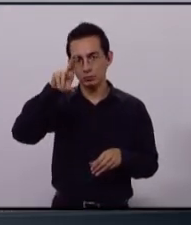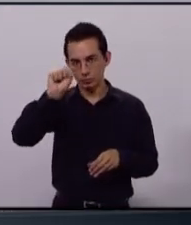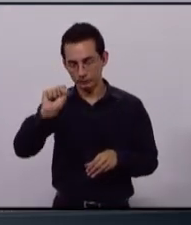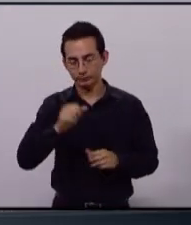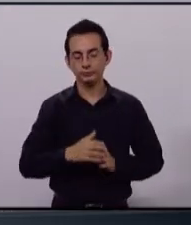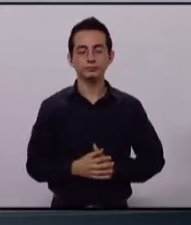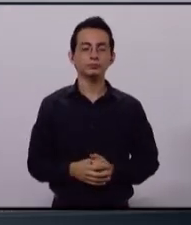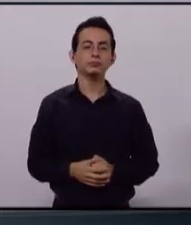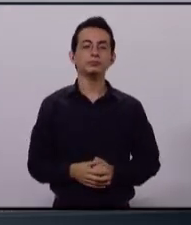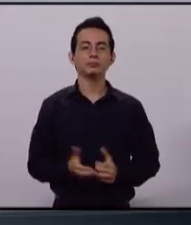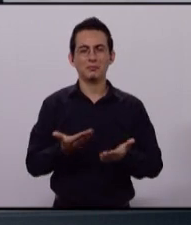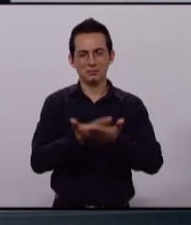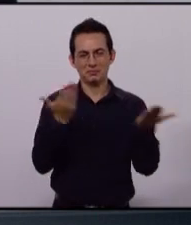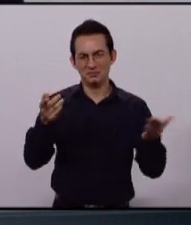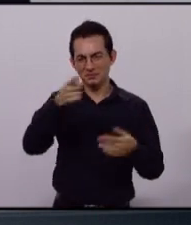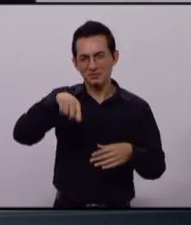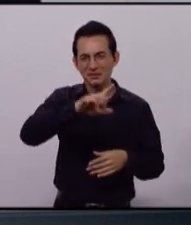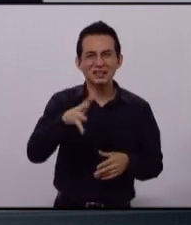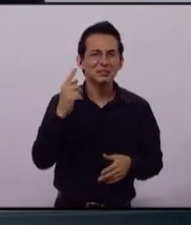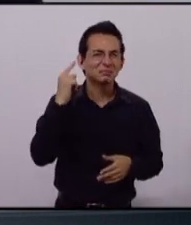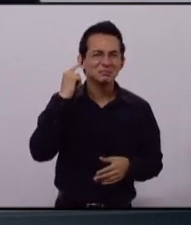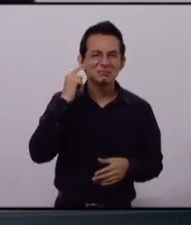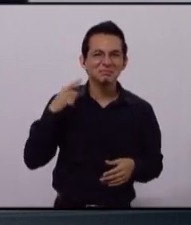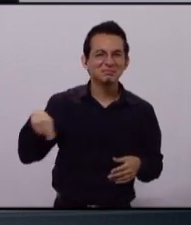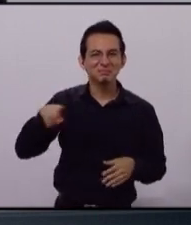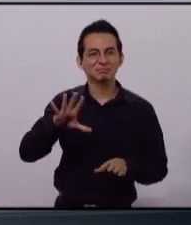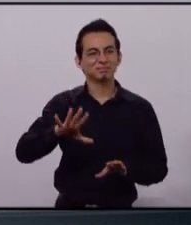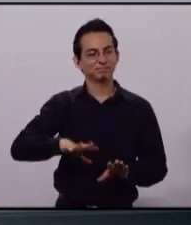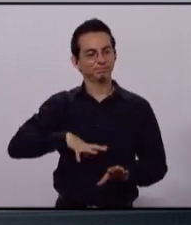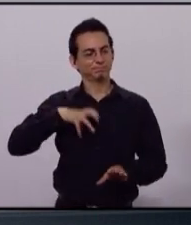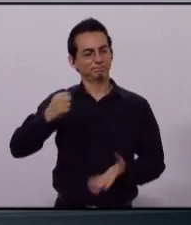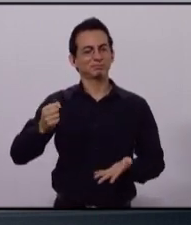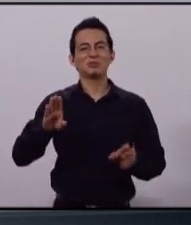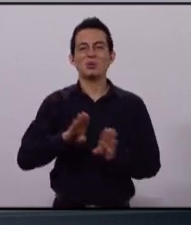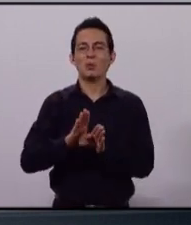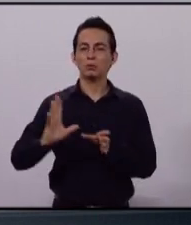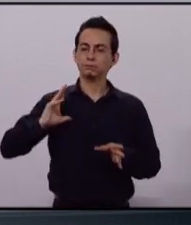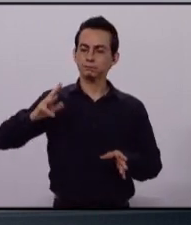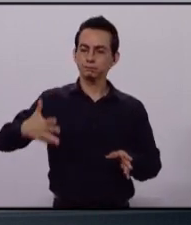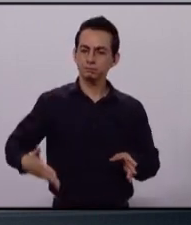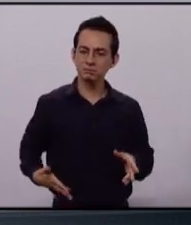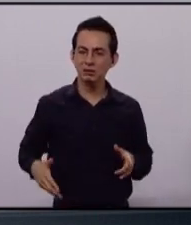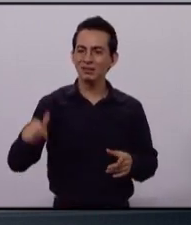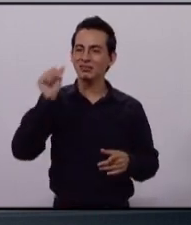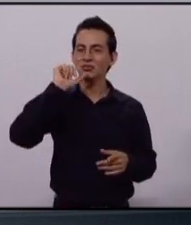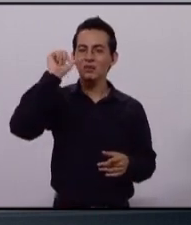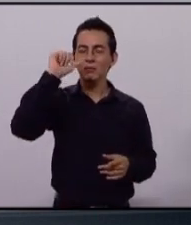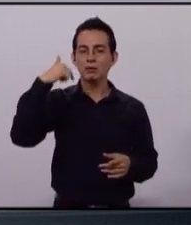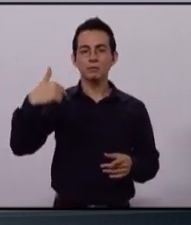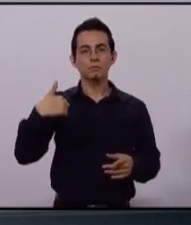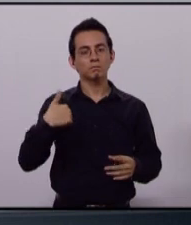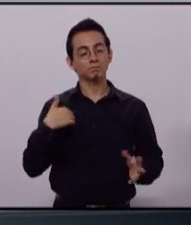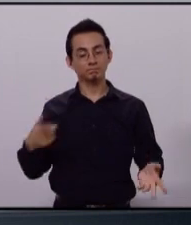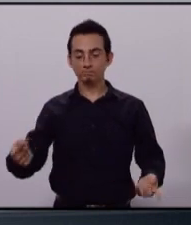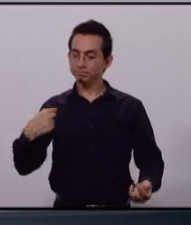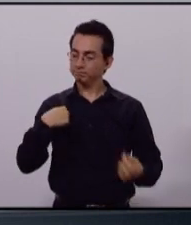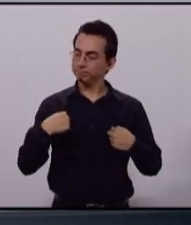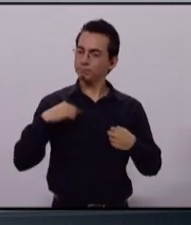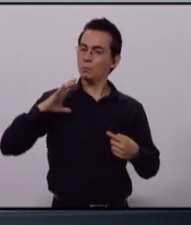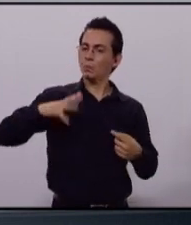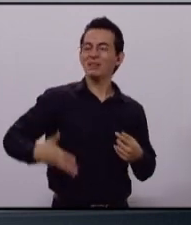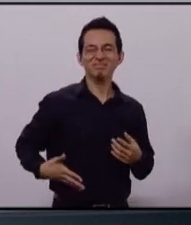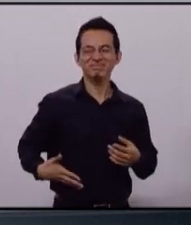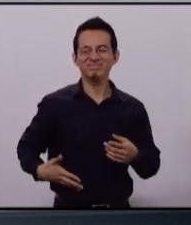Acaban de escuchar ustedes una clase de soberbia, de un candidato que solamente escucha a quien lo alaba. Por eso,